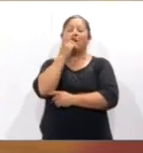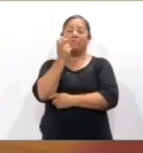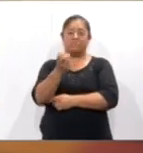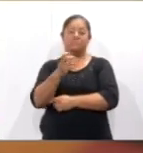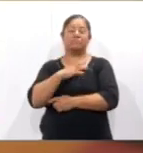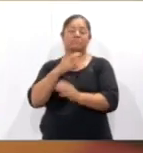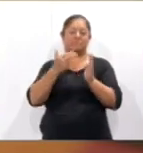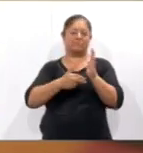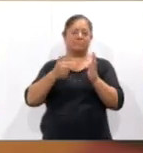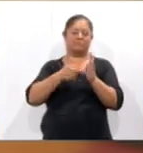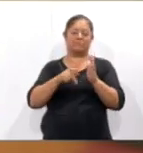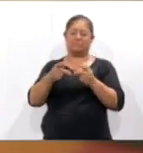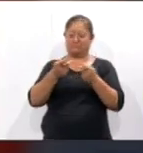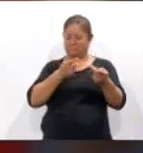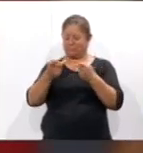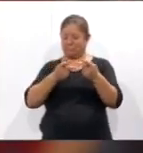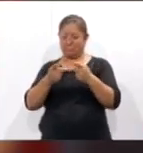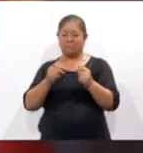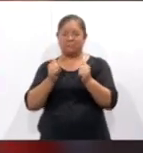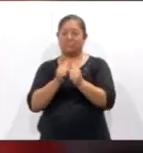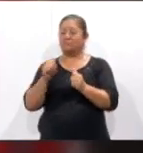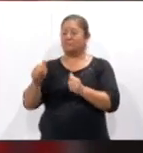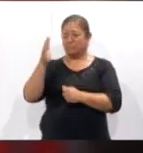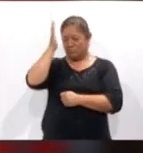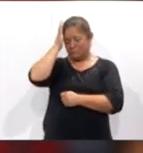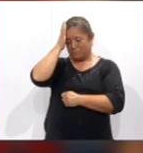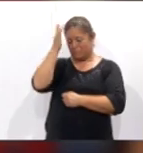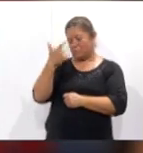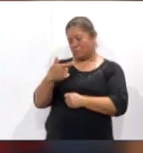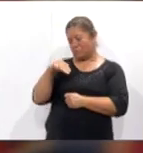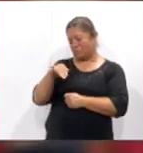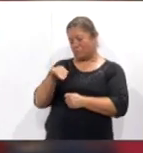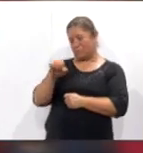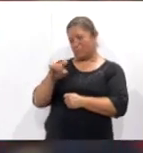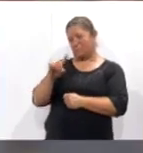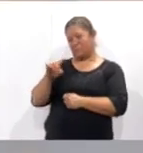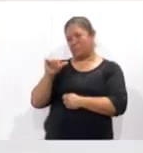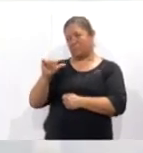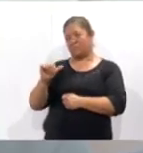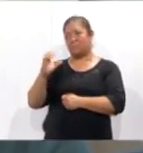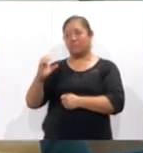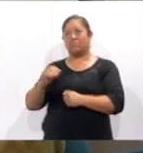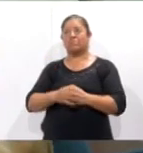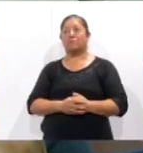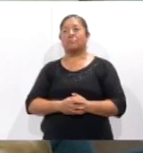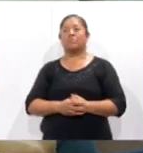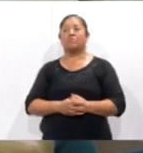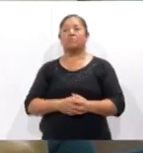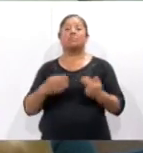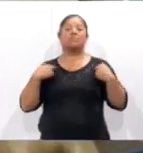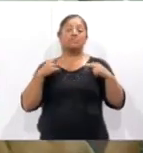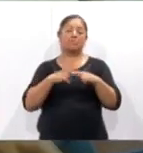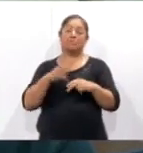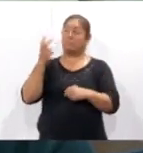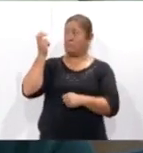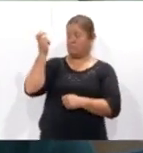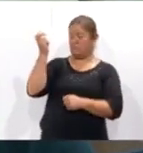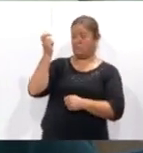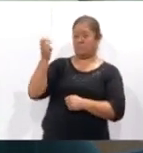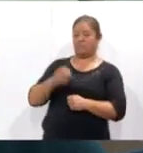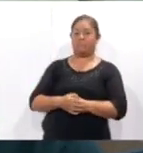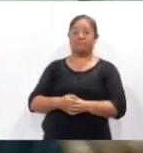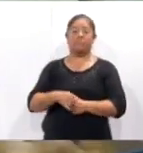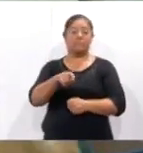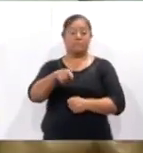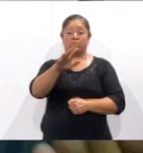talleristas prepararon bajo la coordinación de Gerardo Mesa Coatianguis, docente del Semillero. Este montaje es el